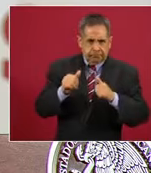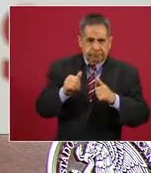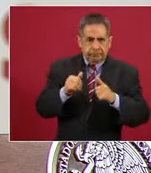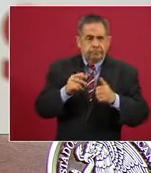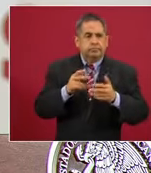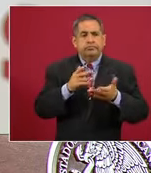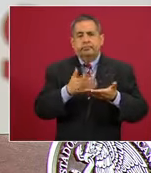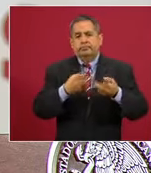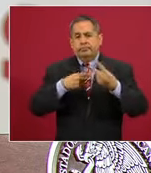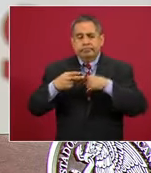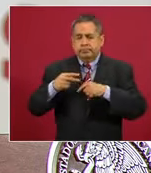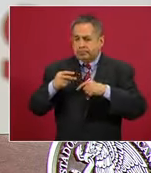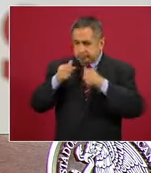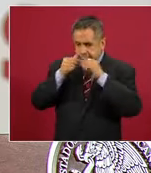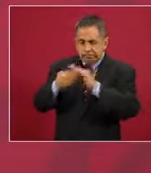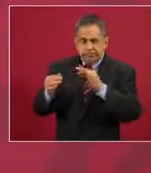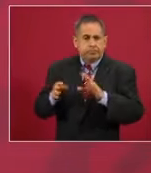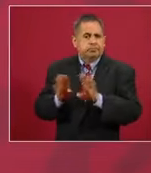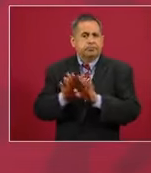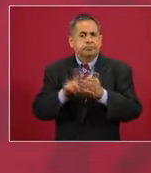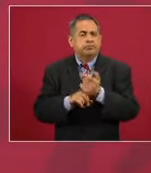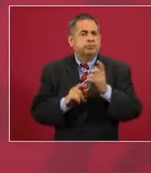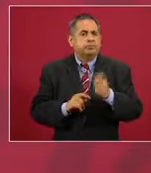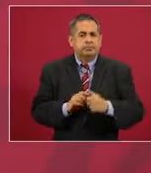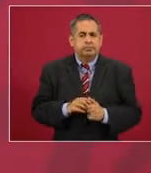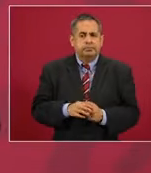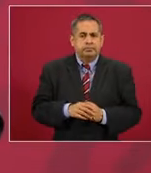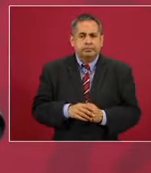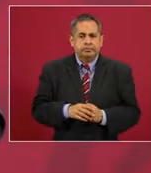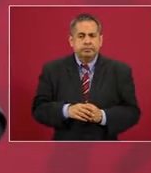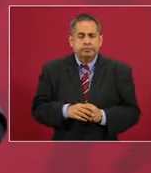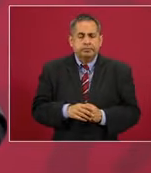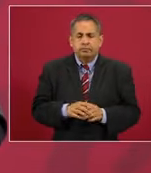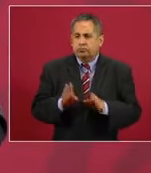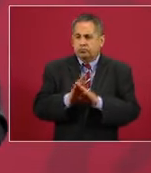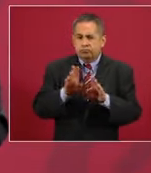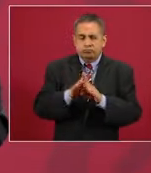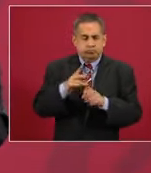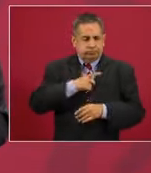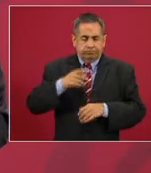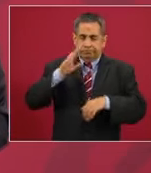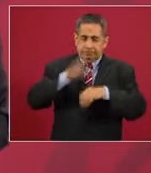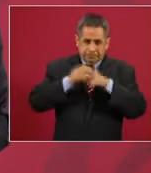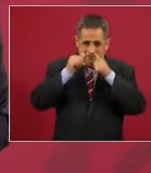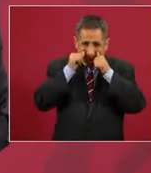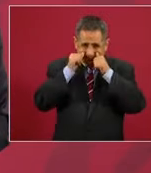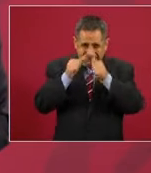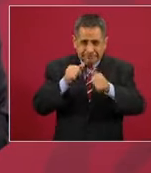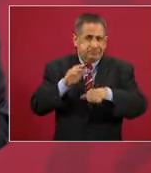de cómo tenemos que intensificar